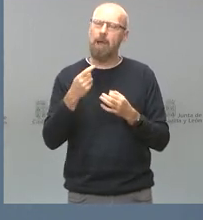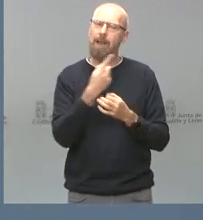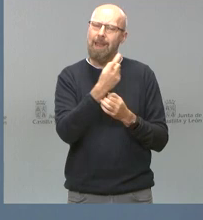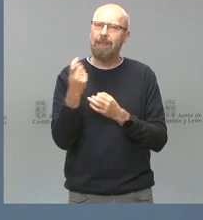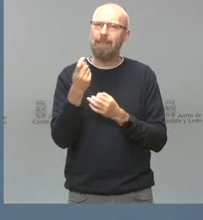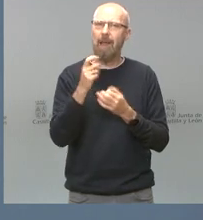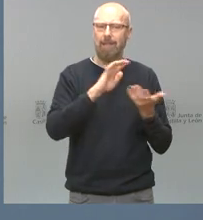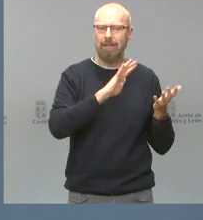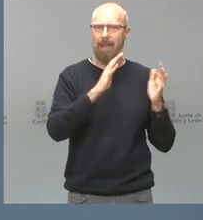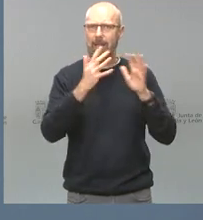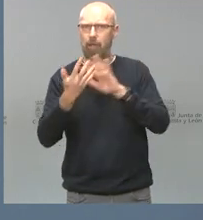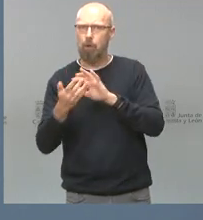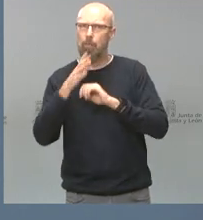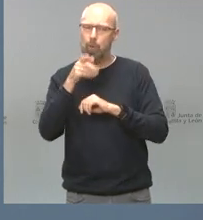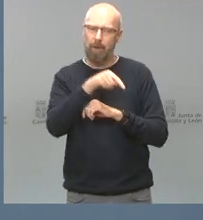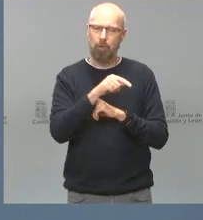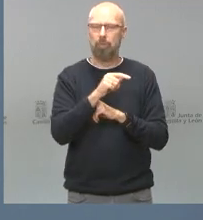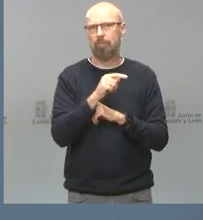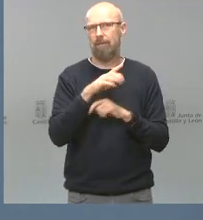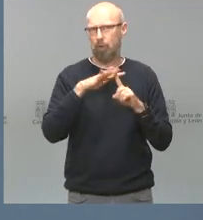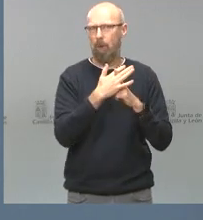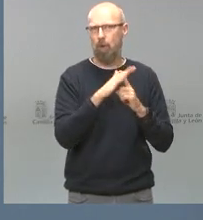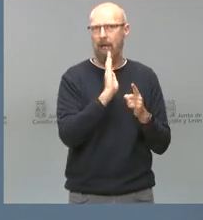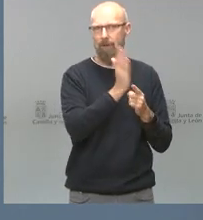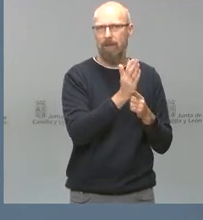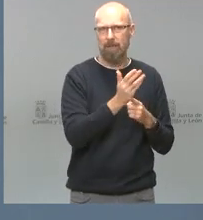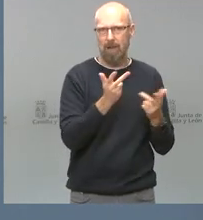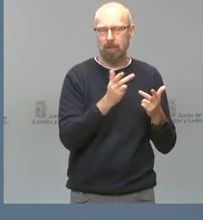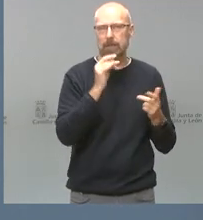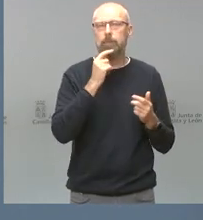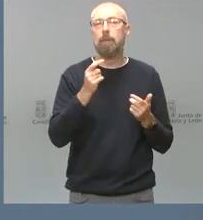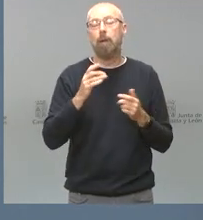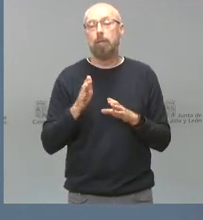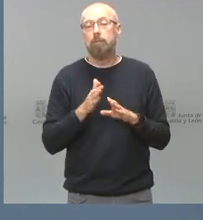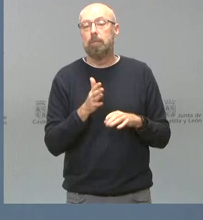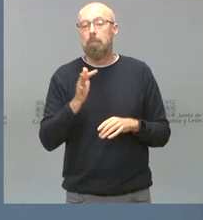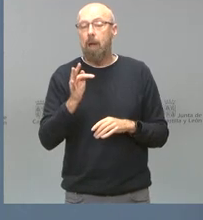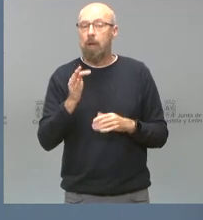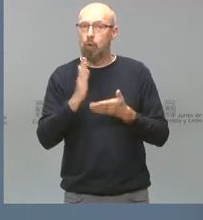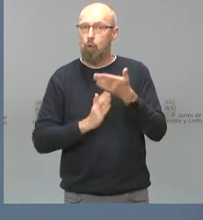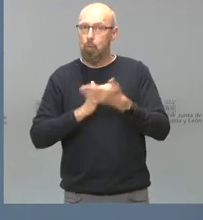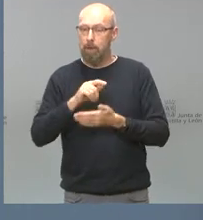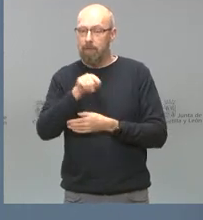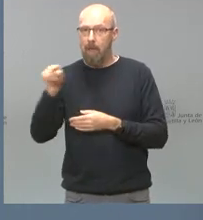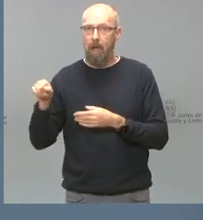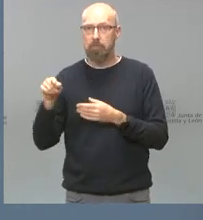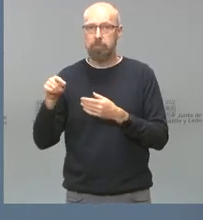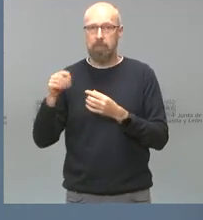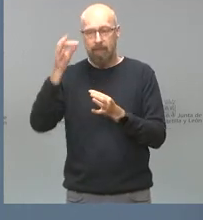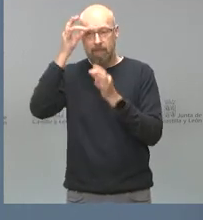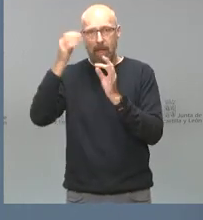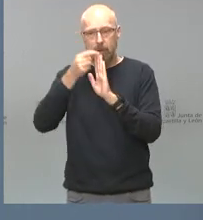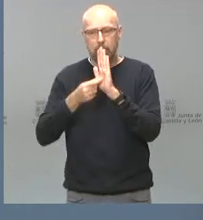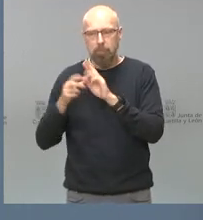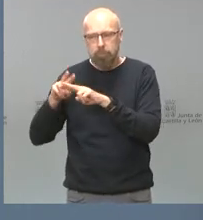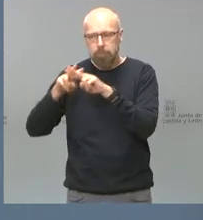causado este impacto social y territorial que usted ha planteado. Por lo demás, en el conjunto de la comunidad autónoma, el análisis de los datos nos permite apreciar